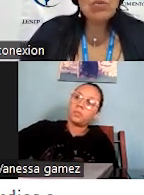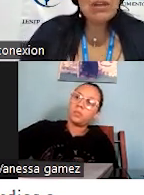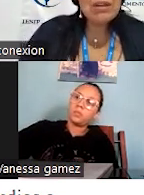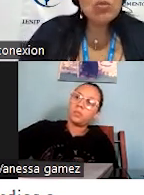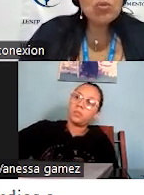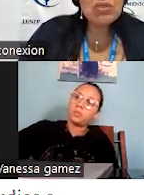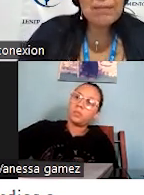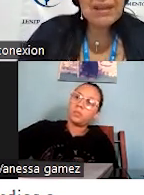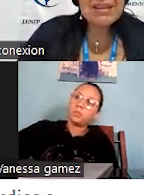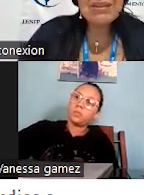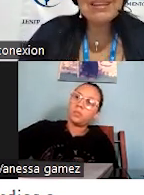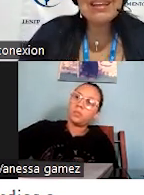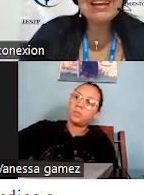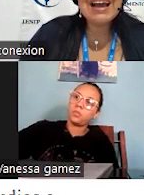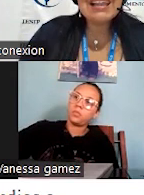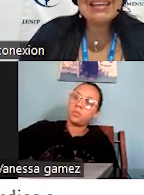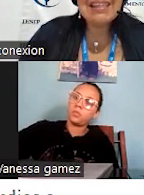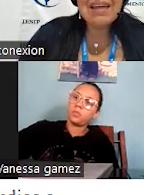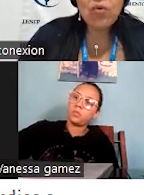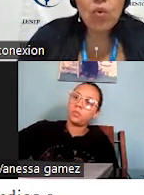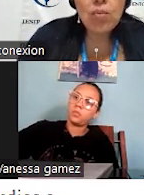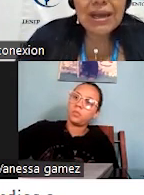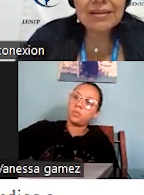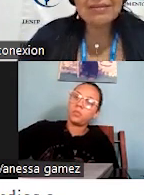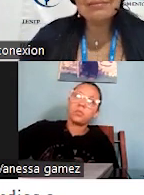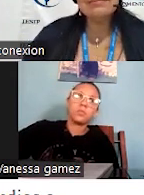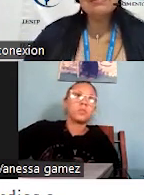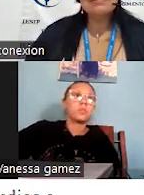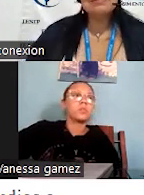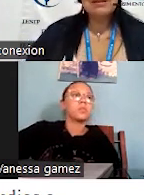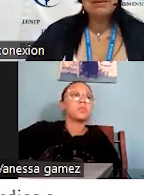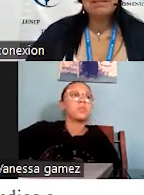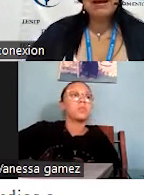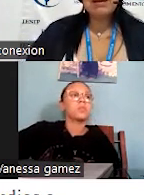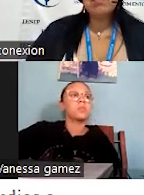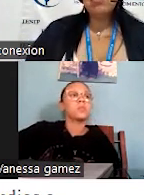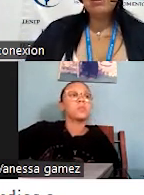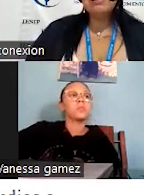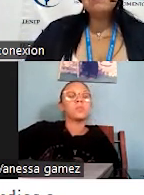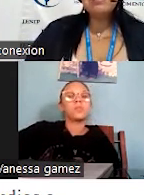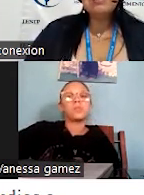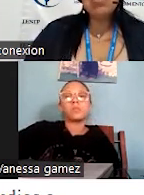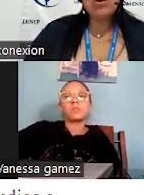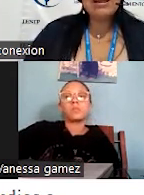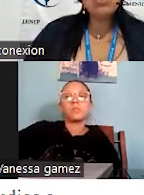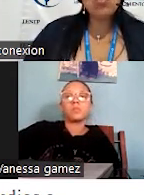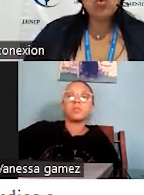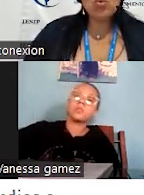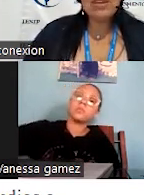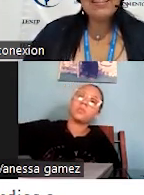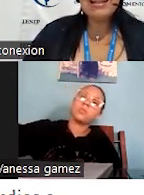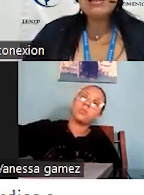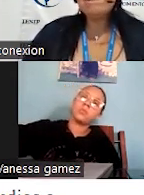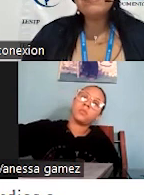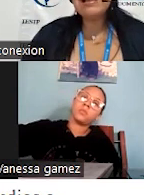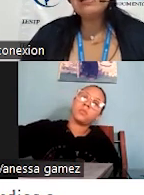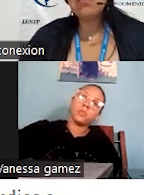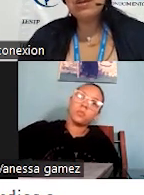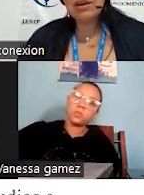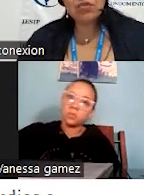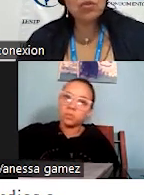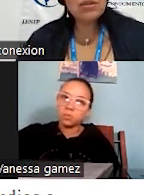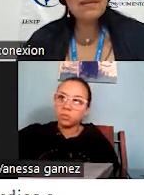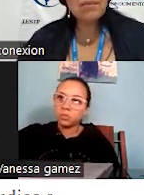hacer un evento, tú también debes tener calidad humana para poder hacer, lograr todo, desde la